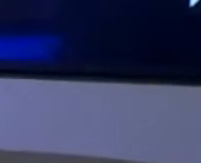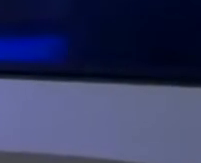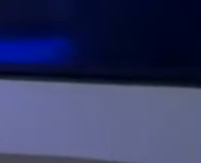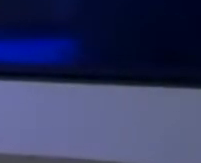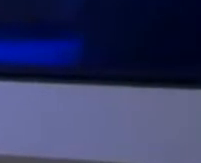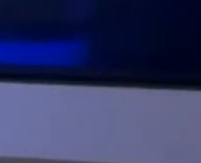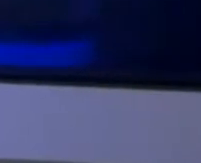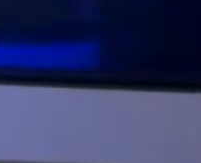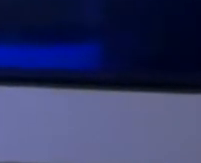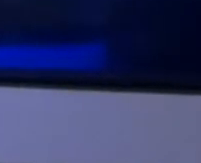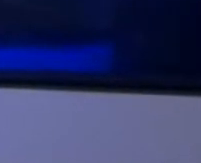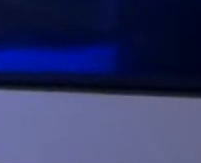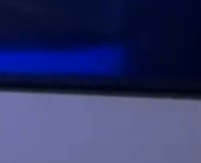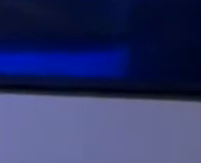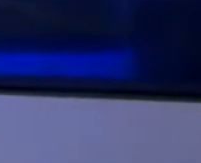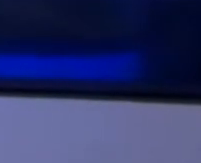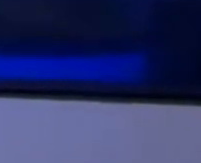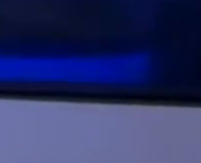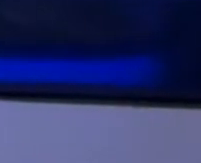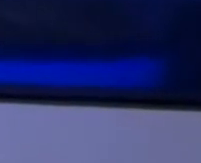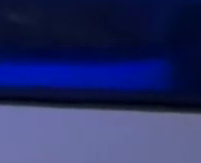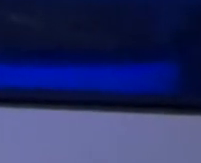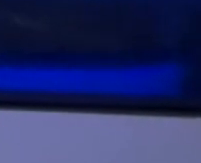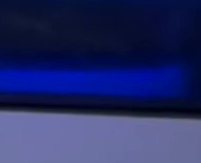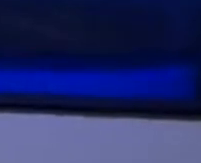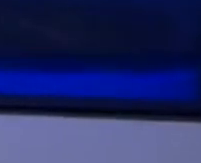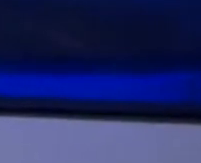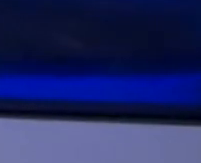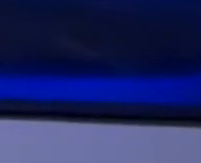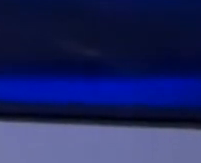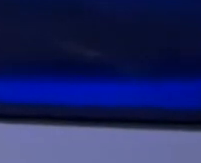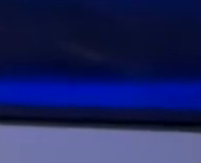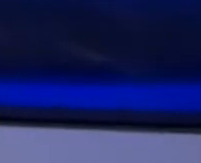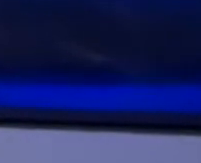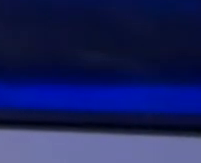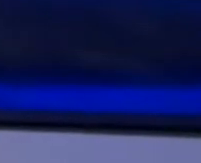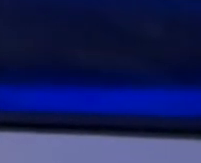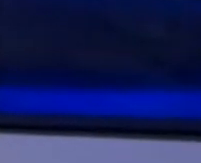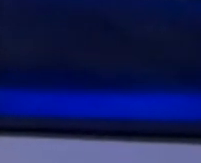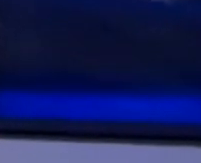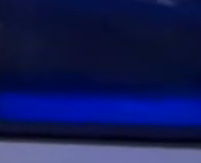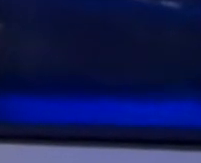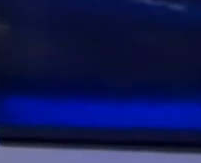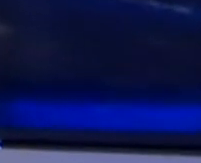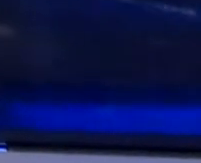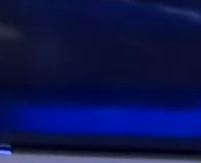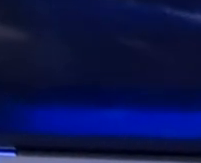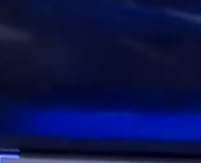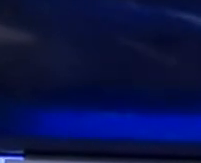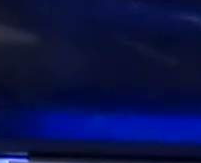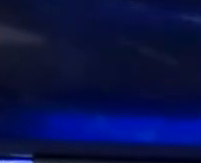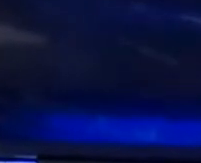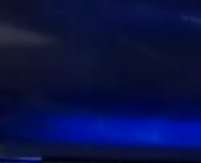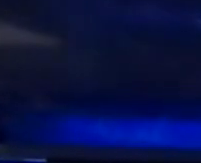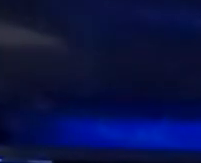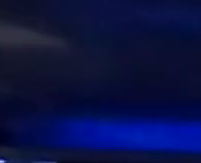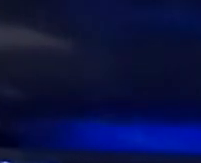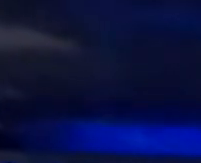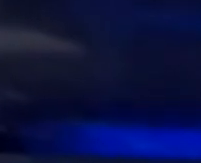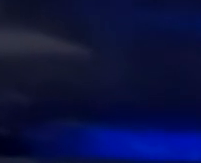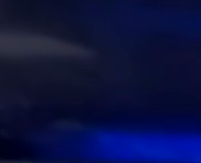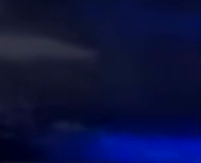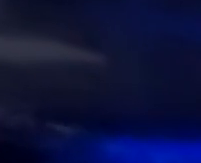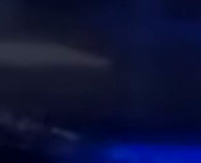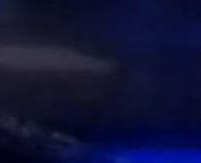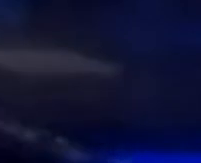Son las 7.48 y es la hora de recibir a Janit Seinfeld, especialista en economía de